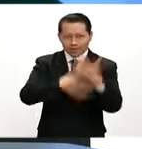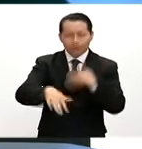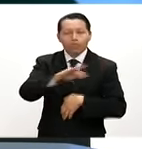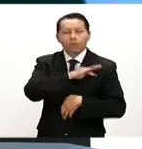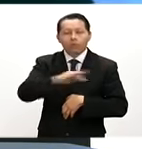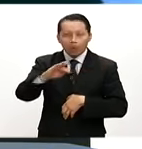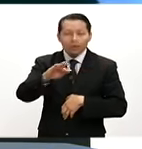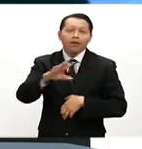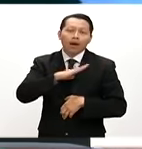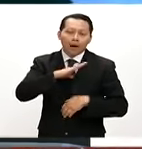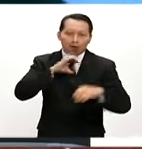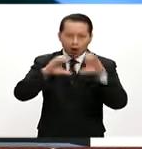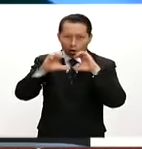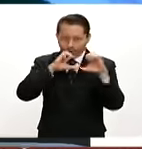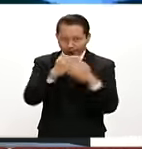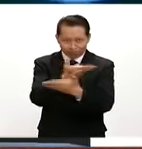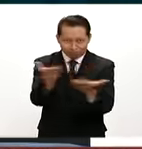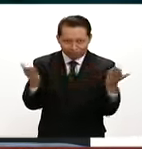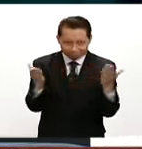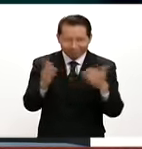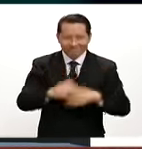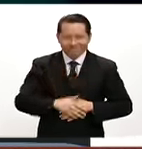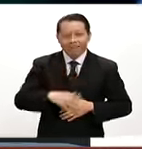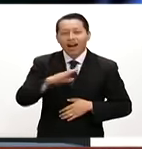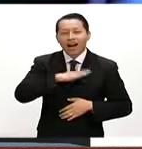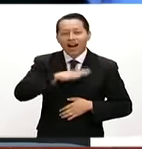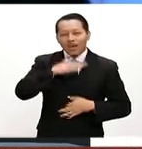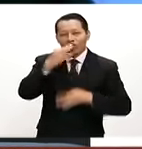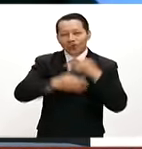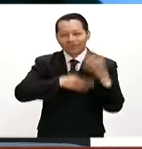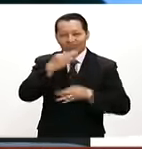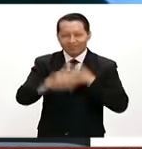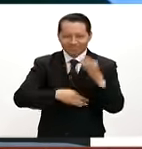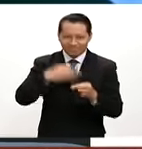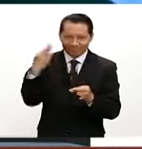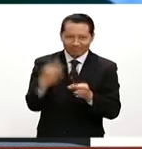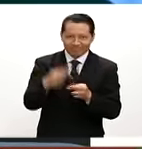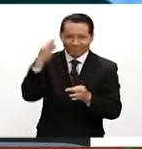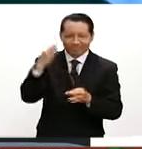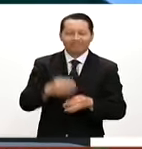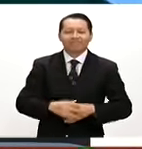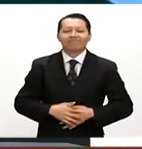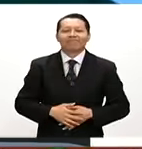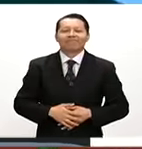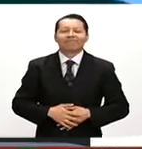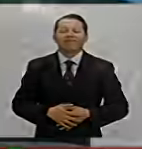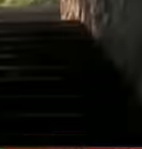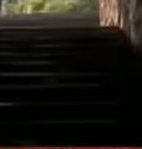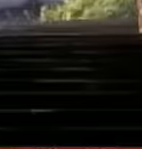permite también comunicarnos con ustedes. Este es Informativo, le tenemos la noticia al día.